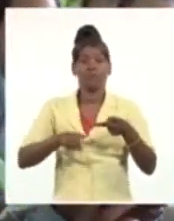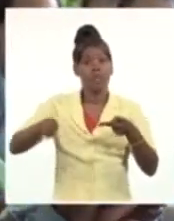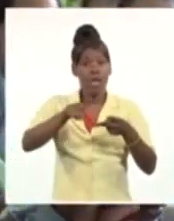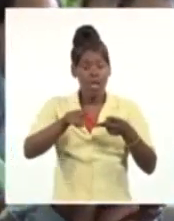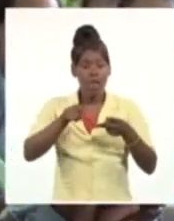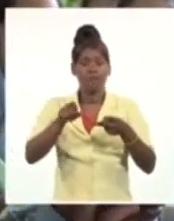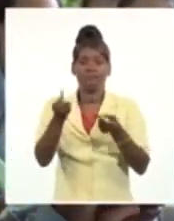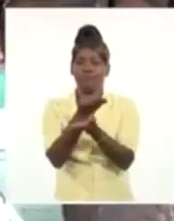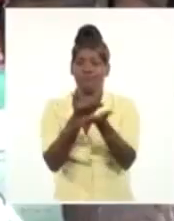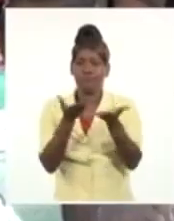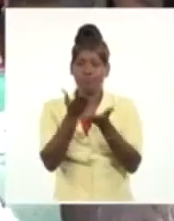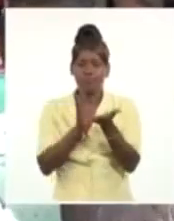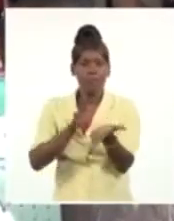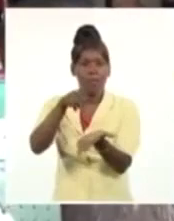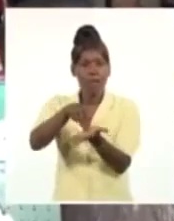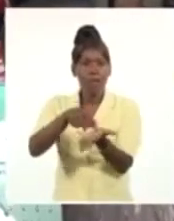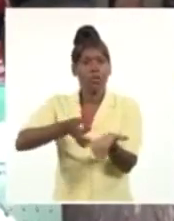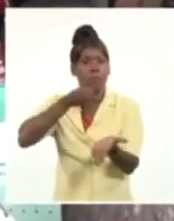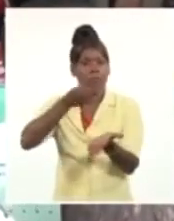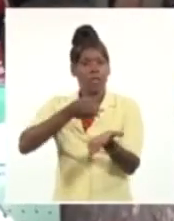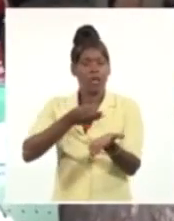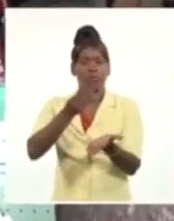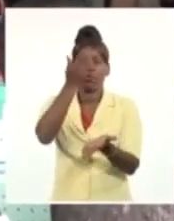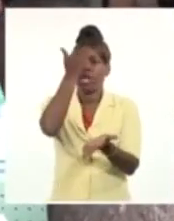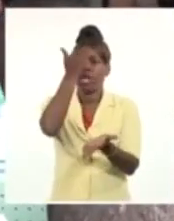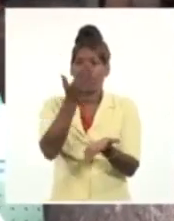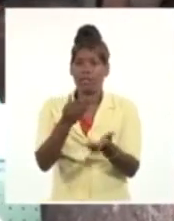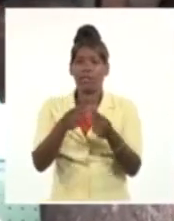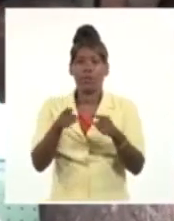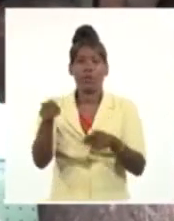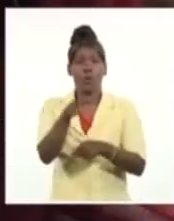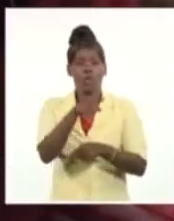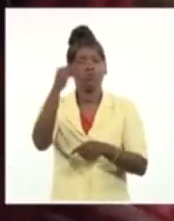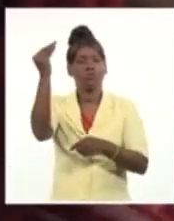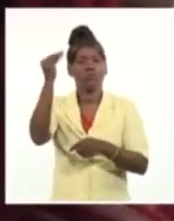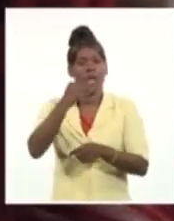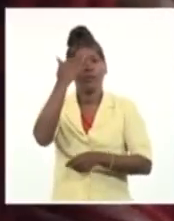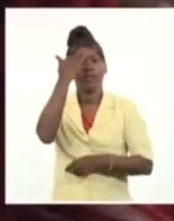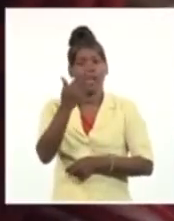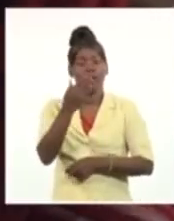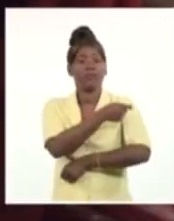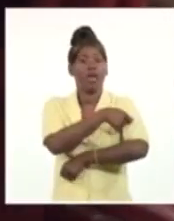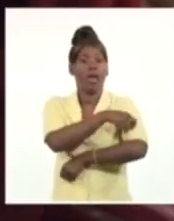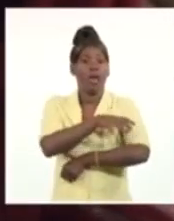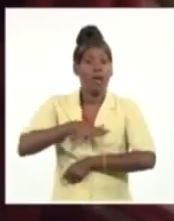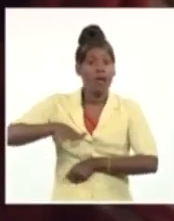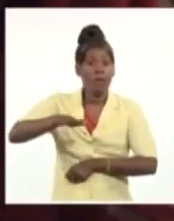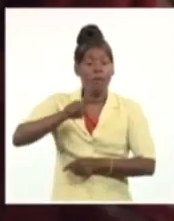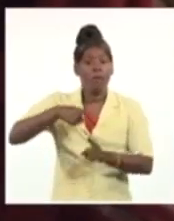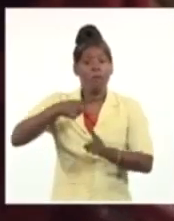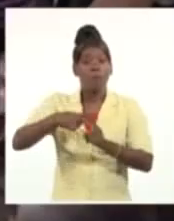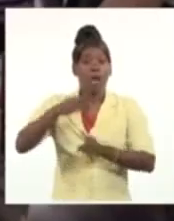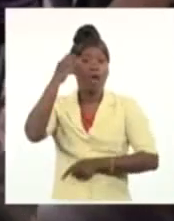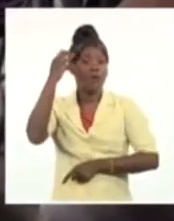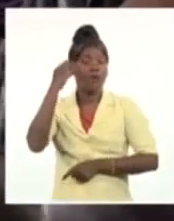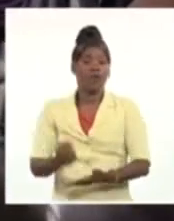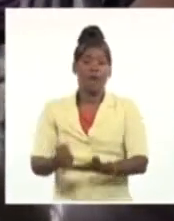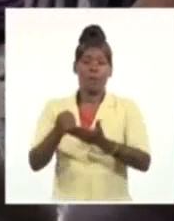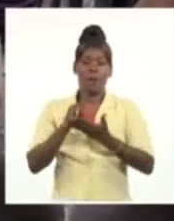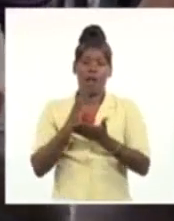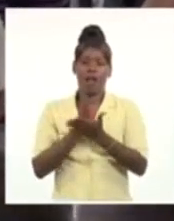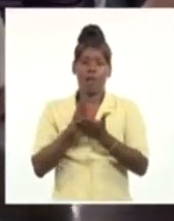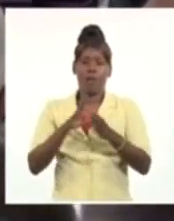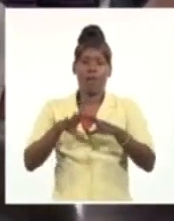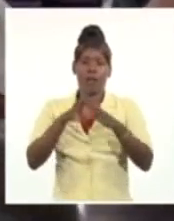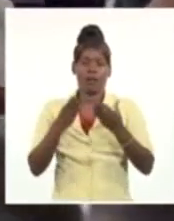agradecieron porque protegen a su país. Reconocieron la complejidad por la que atraviesa la nación, pero reiteraron su compromiso de continuar dando el